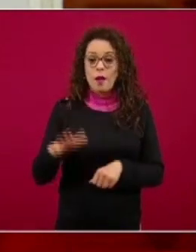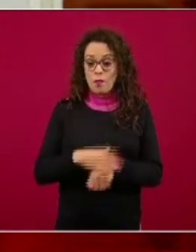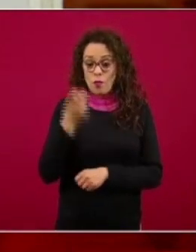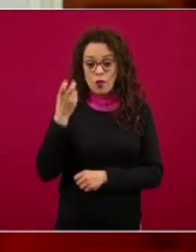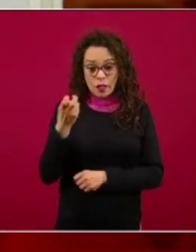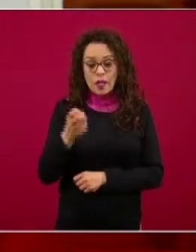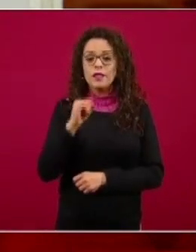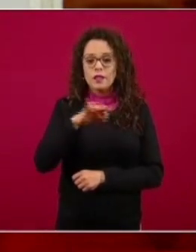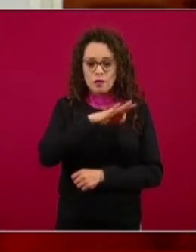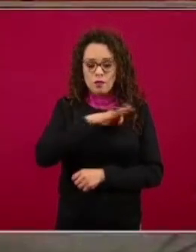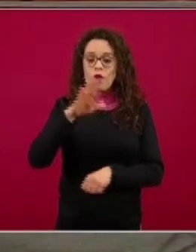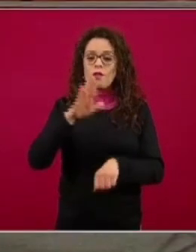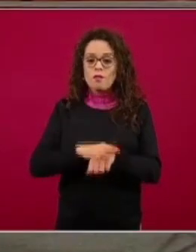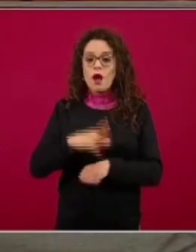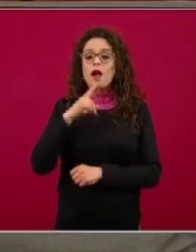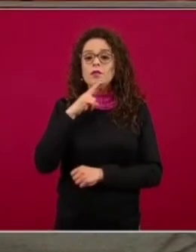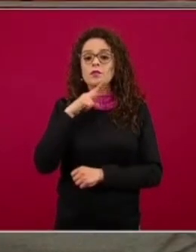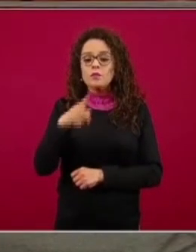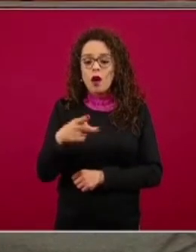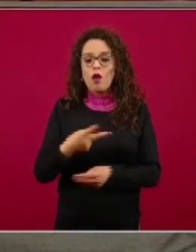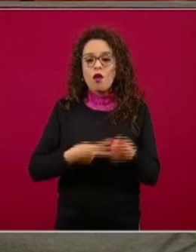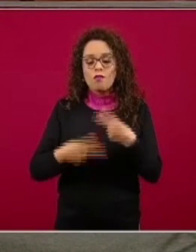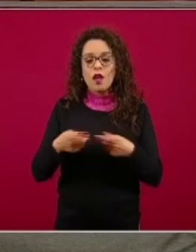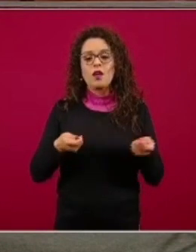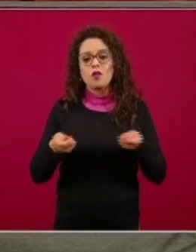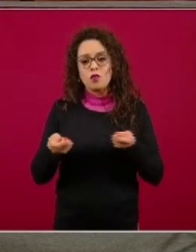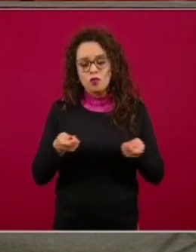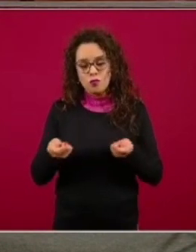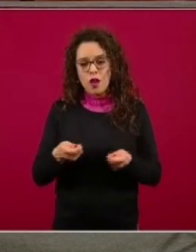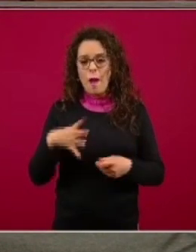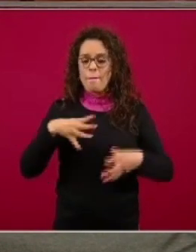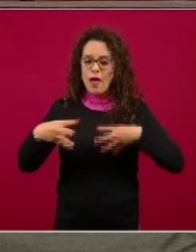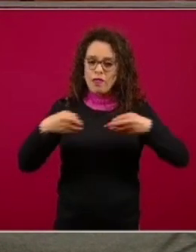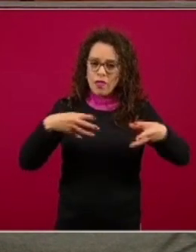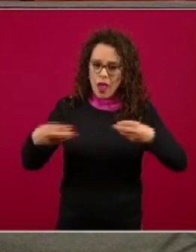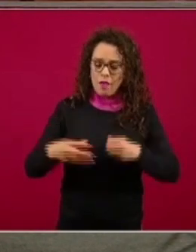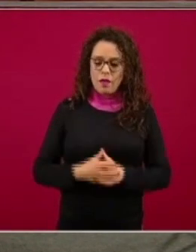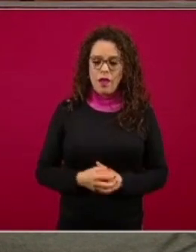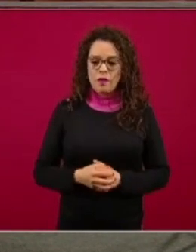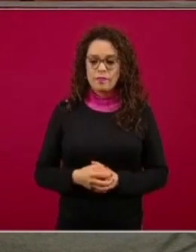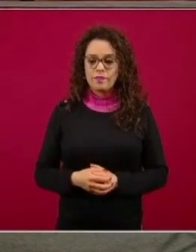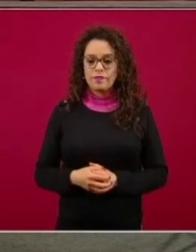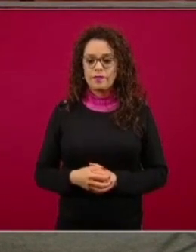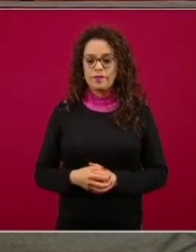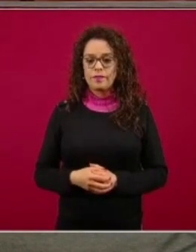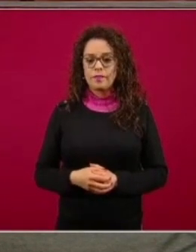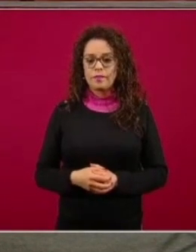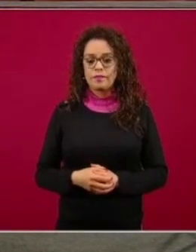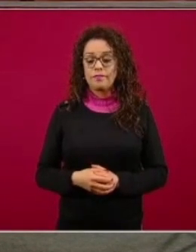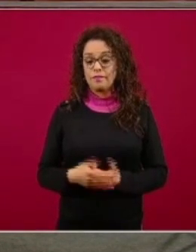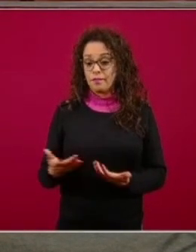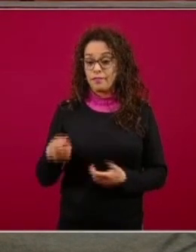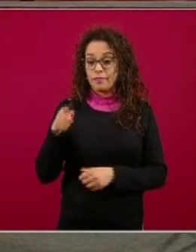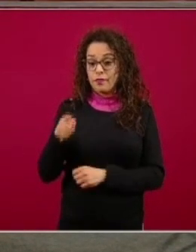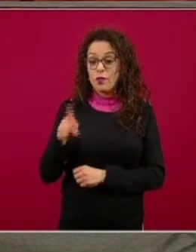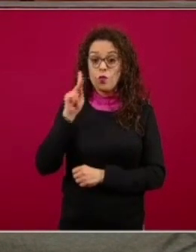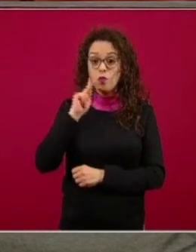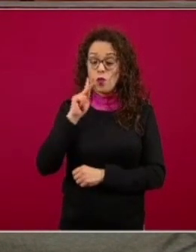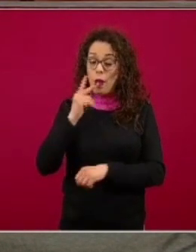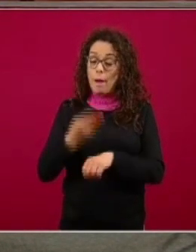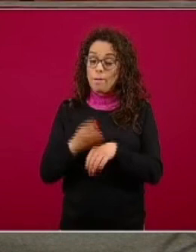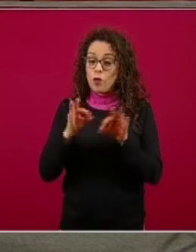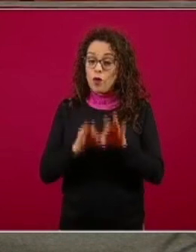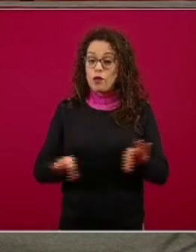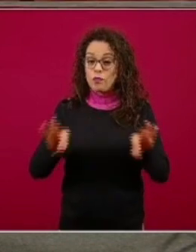resultados en esta pandemia. Creo que la determinación de anticuerpos es una prueba muy importante